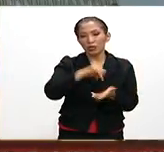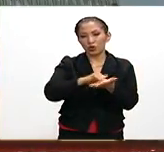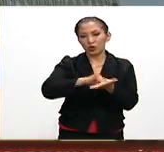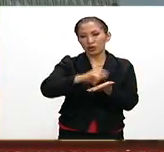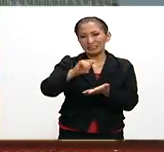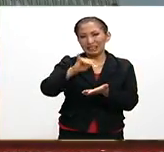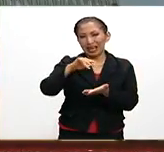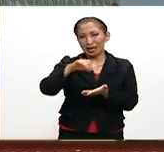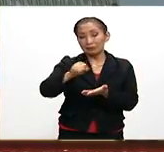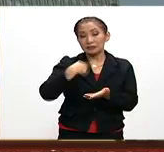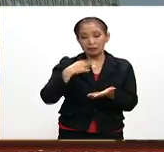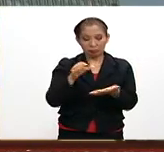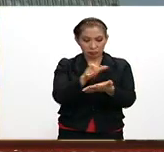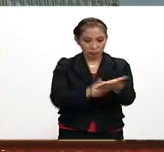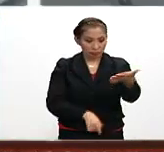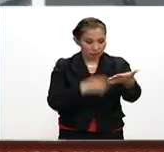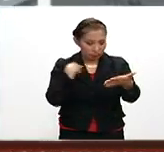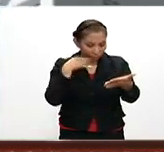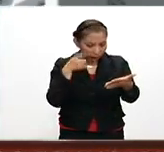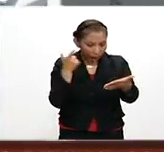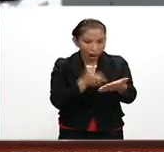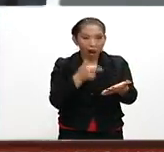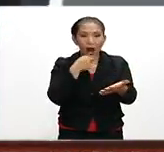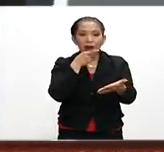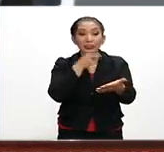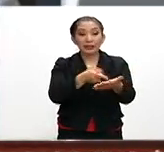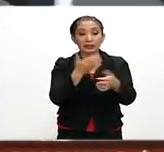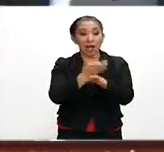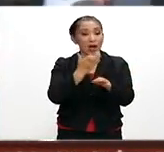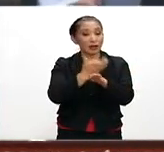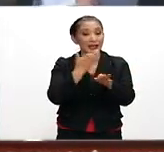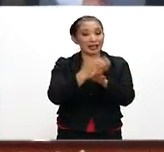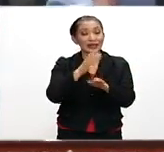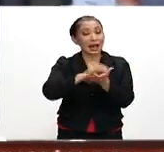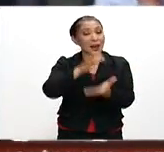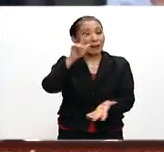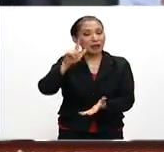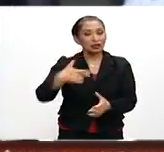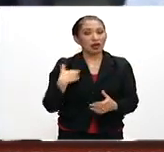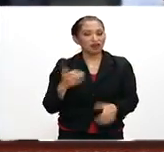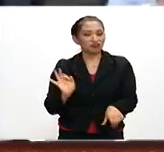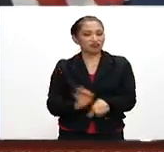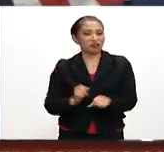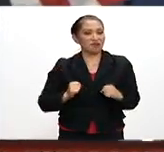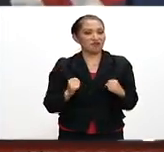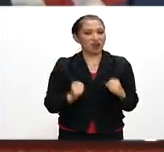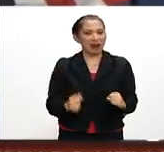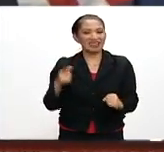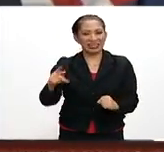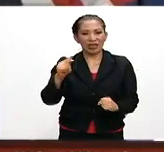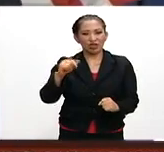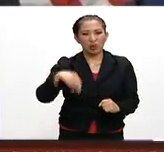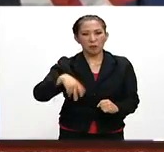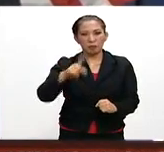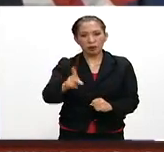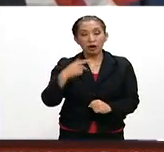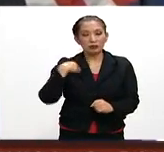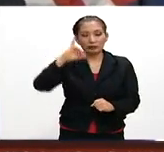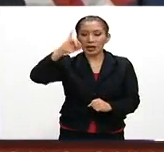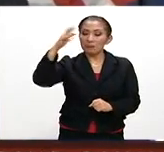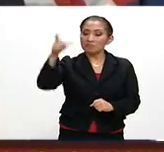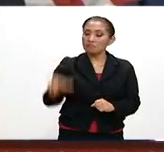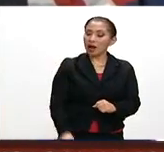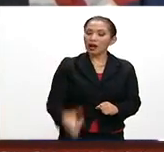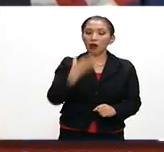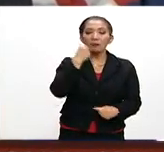El artículo dio justo en la que hasta ahora era la mayor fortaleza de Trump, es decir, la imagen